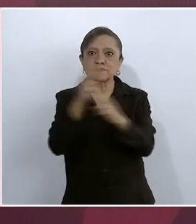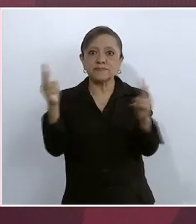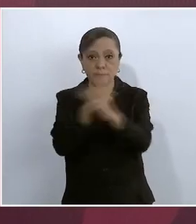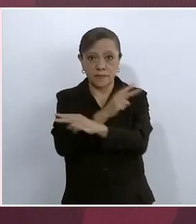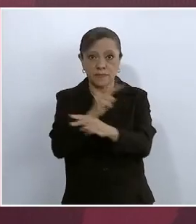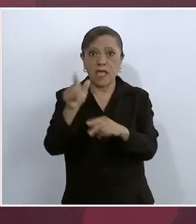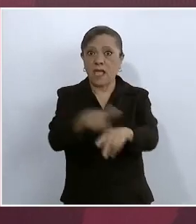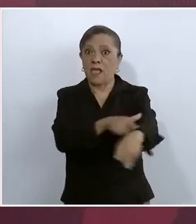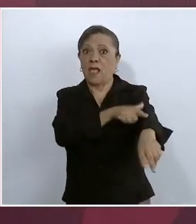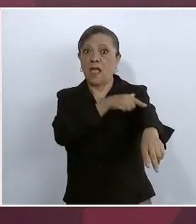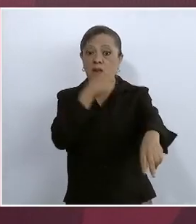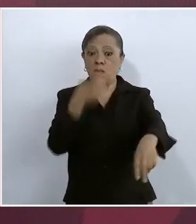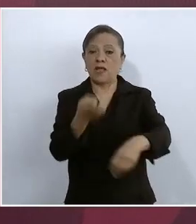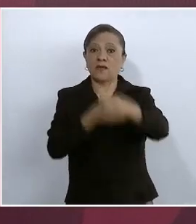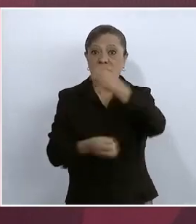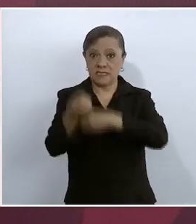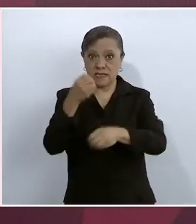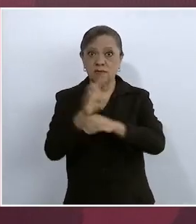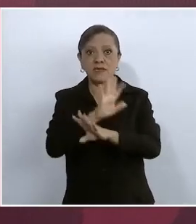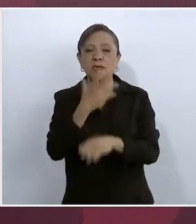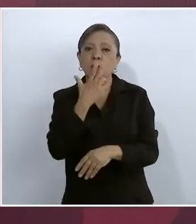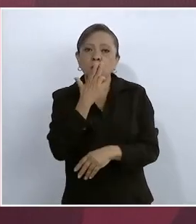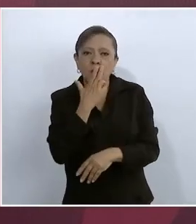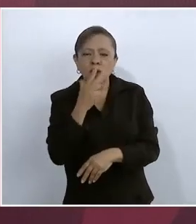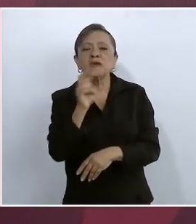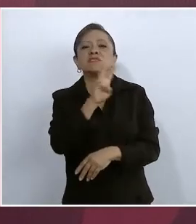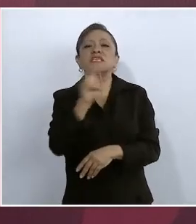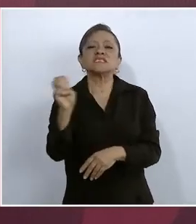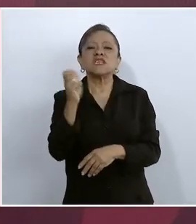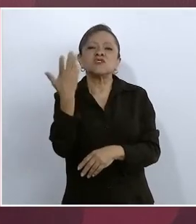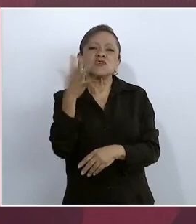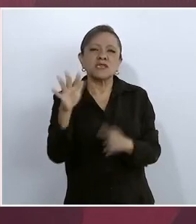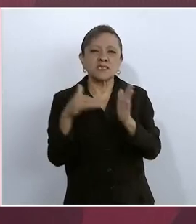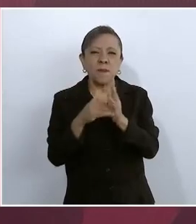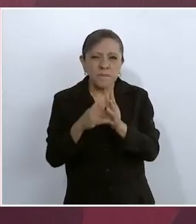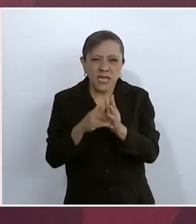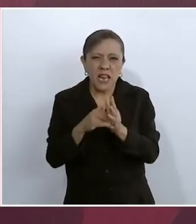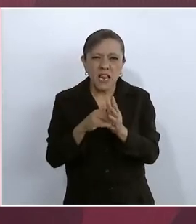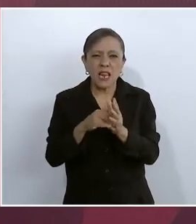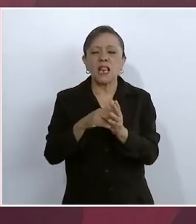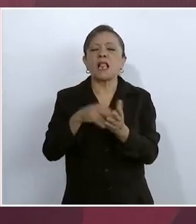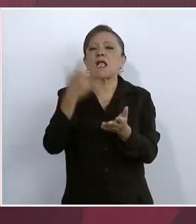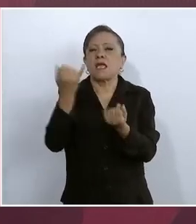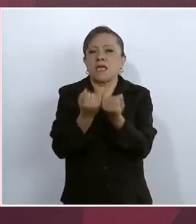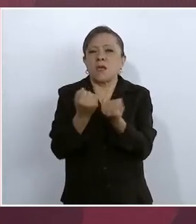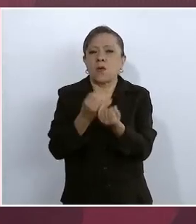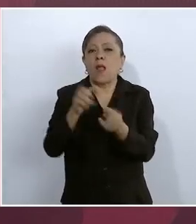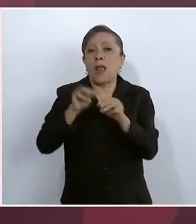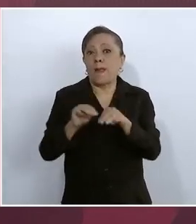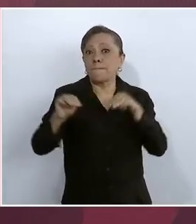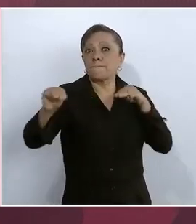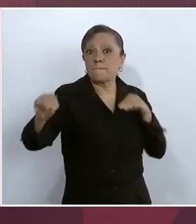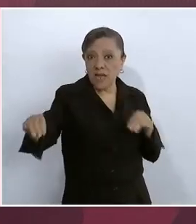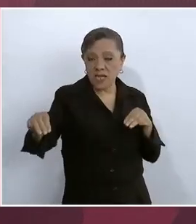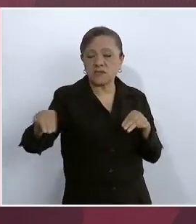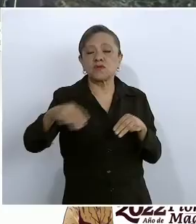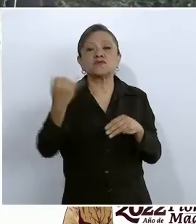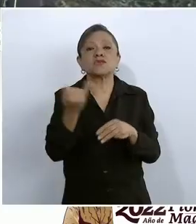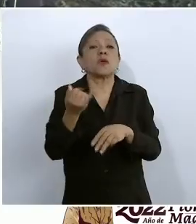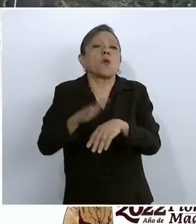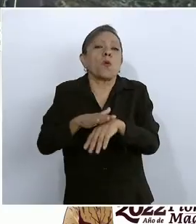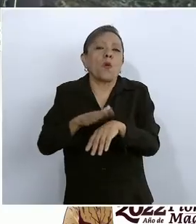obra se utilizaron 310.000 metros cúbicos de pavimento y 3.8 millones de metros cúbicos de terracerías,